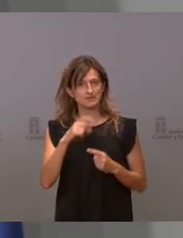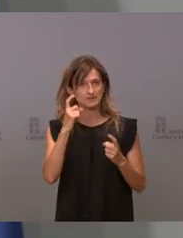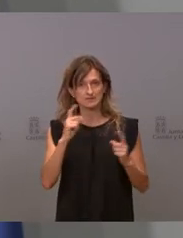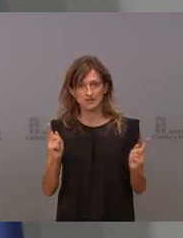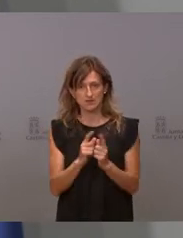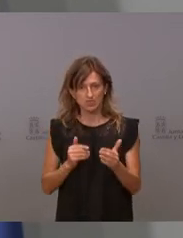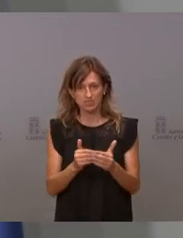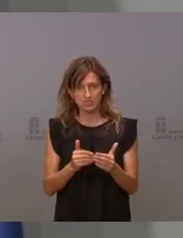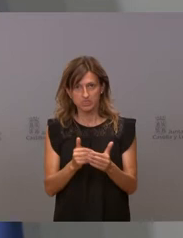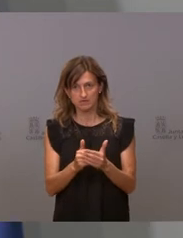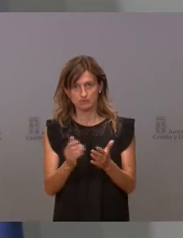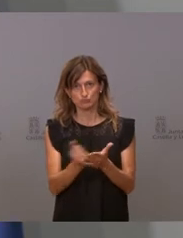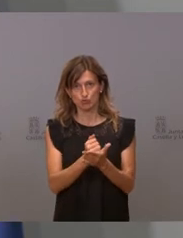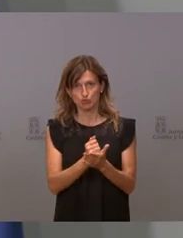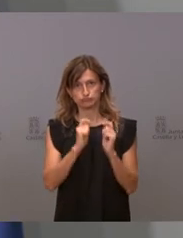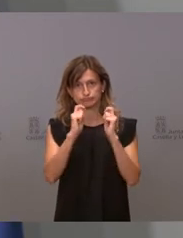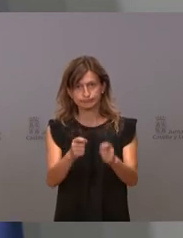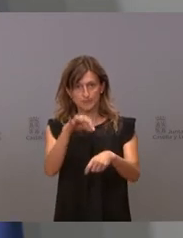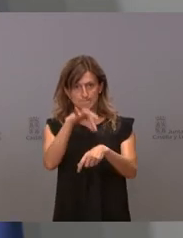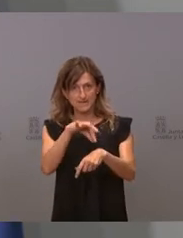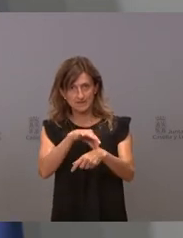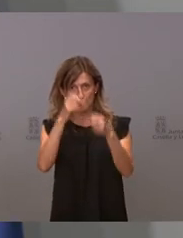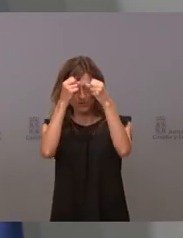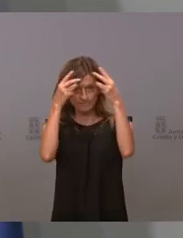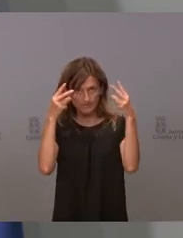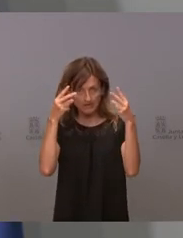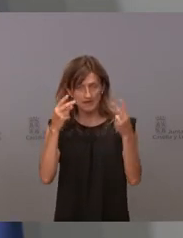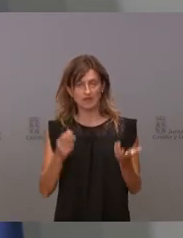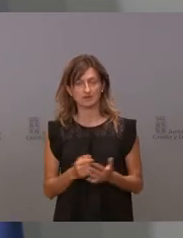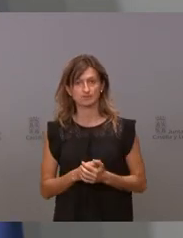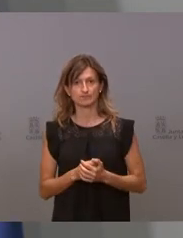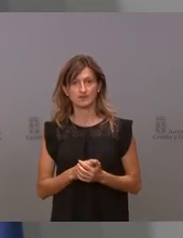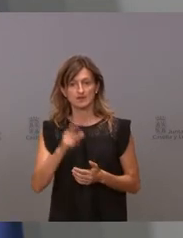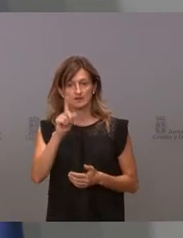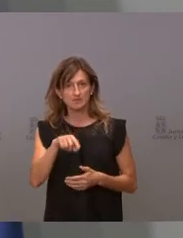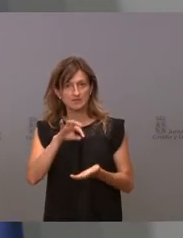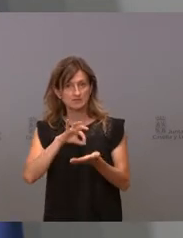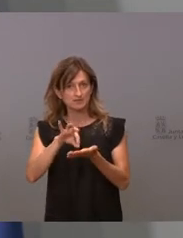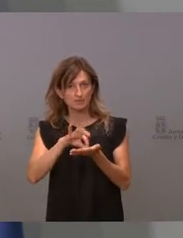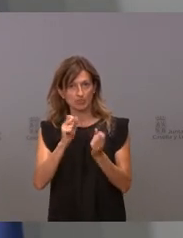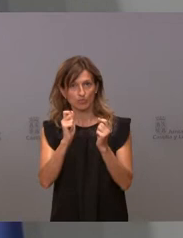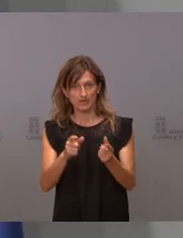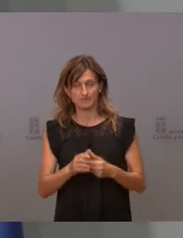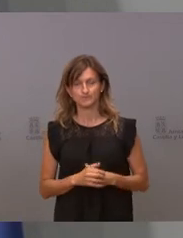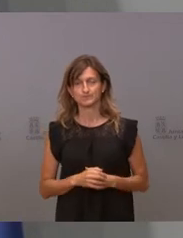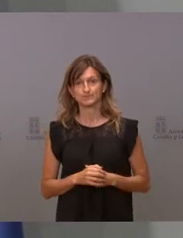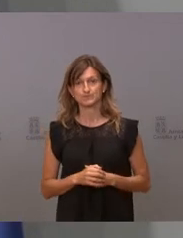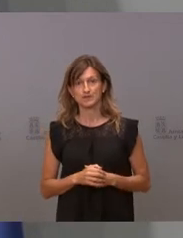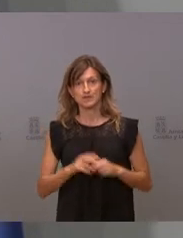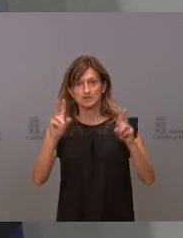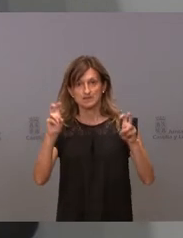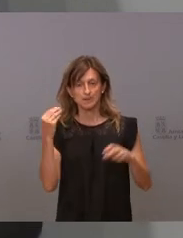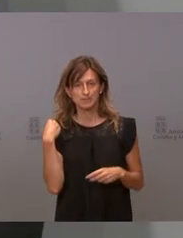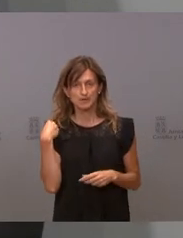posible todos ellos un médico estable, una enfermera estable y que se presten los servicios de manera estable. Sobre la pregunta era